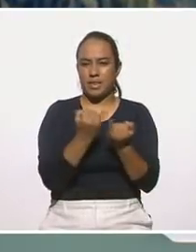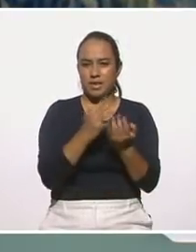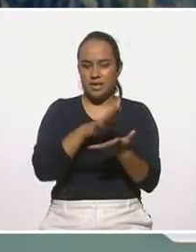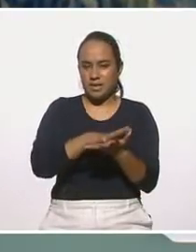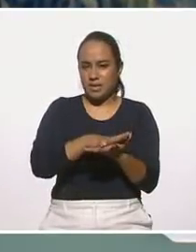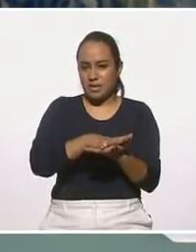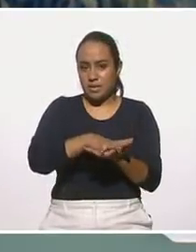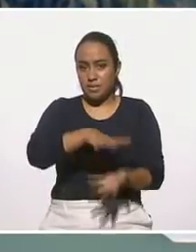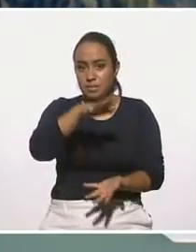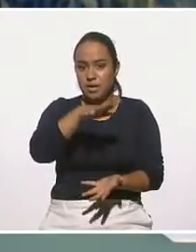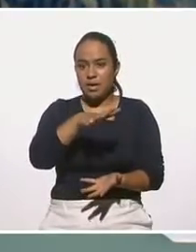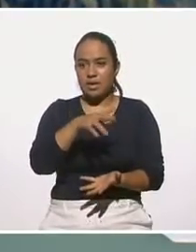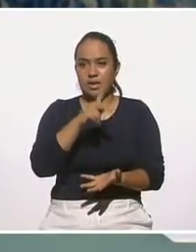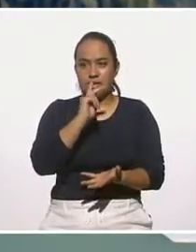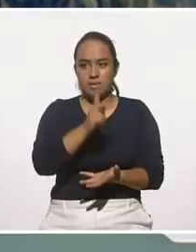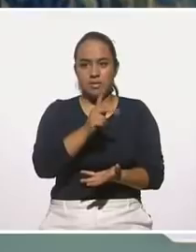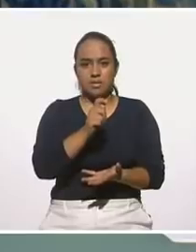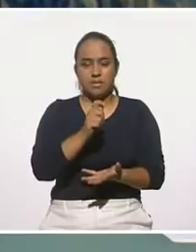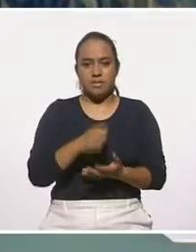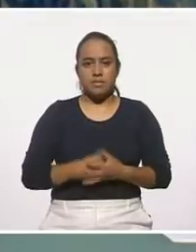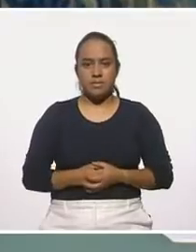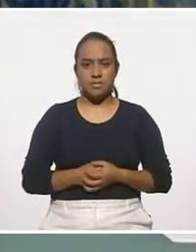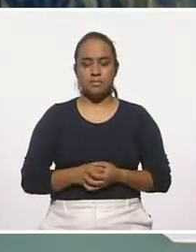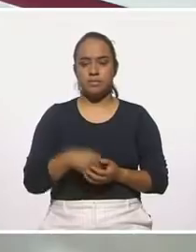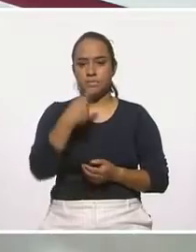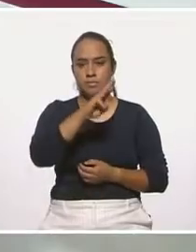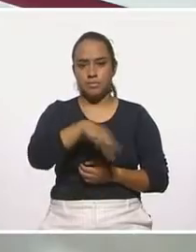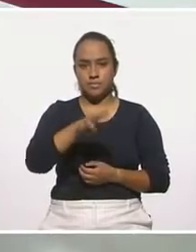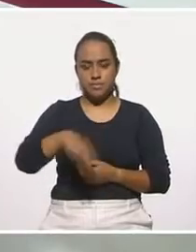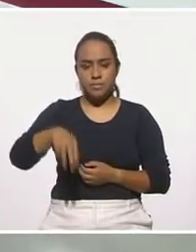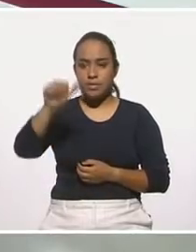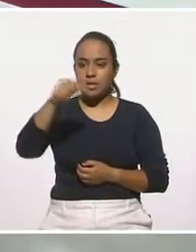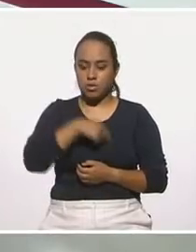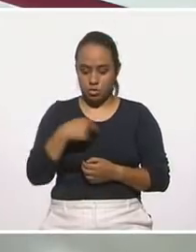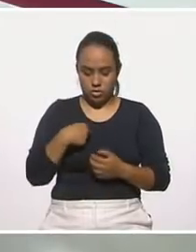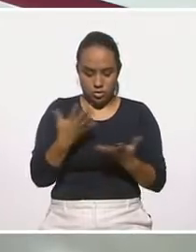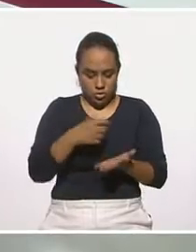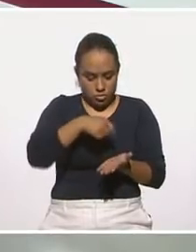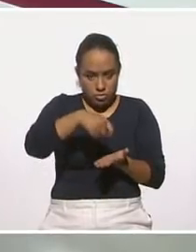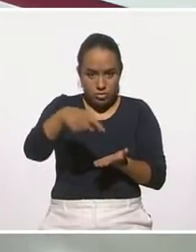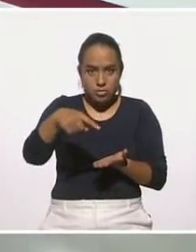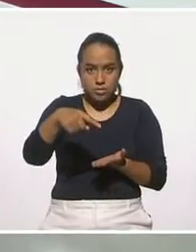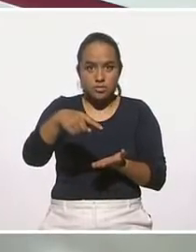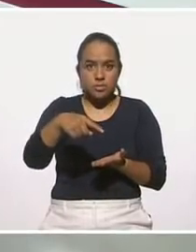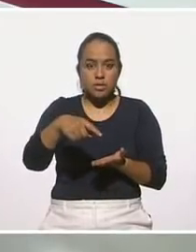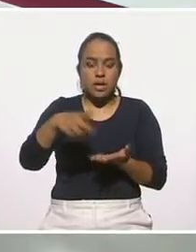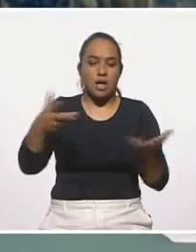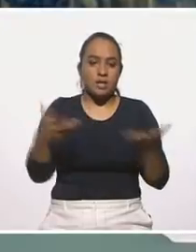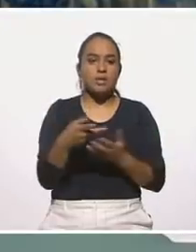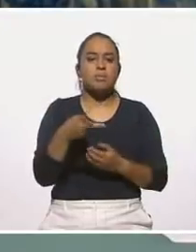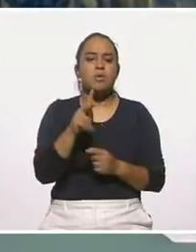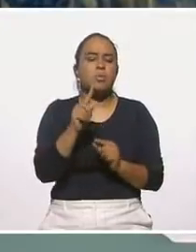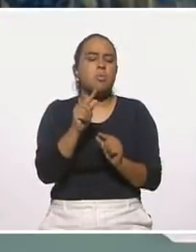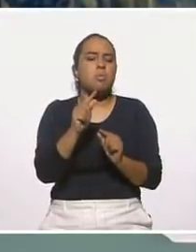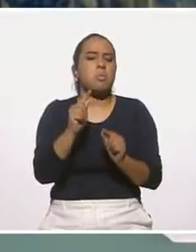los productores de mil palta, pues lo hacemos, son muy pocos los que ya están transformando el